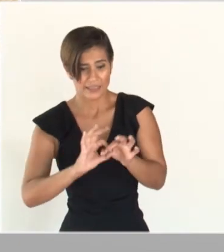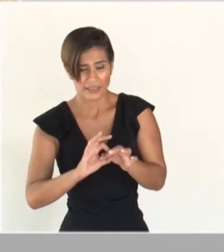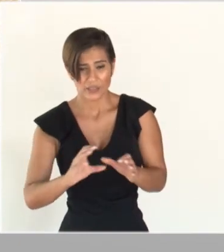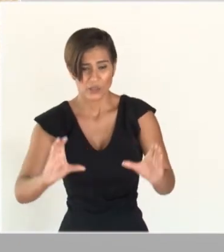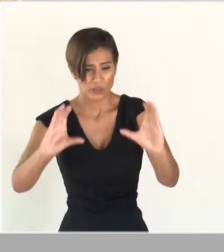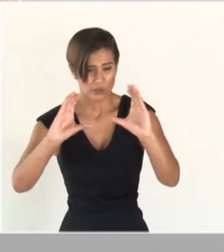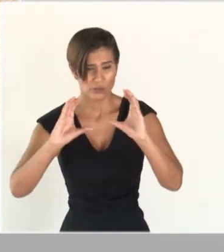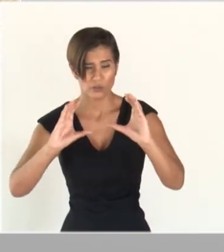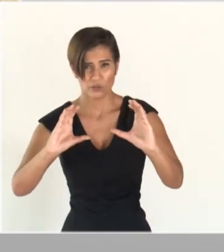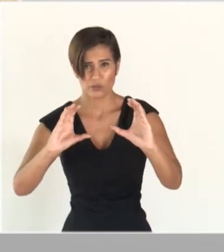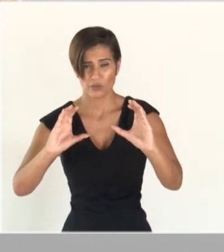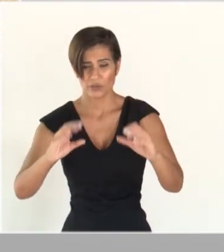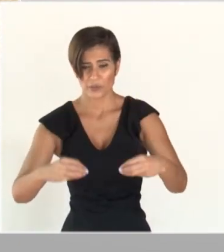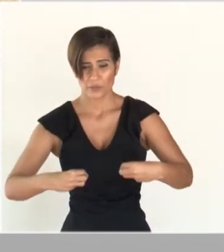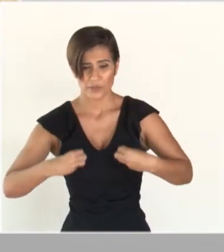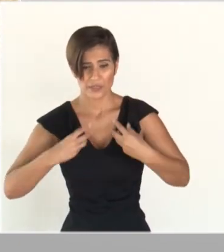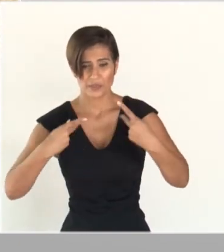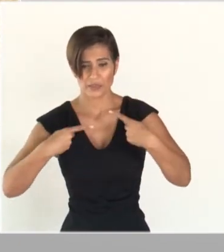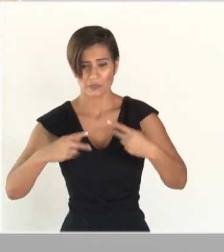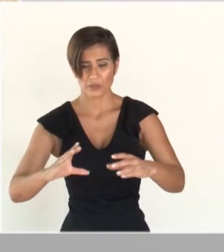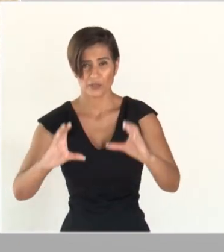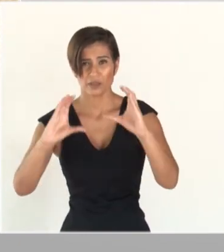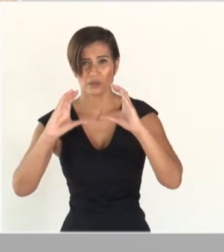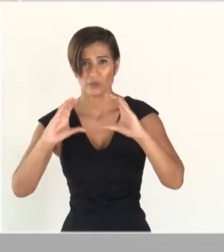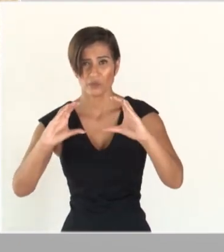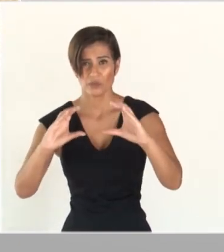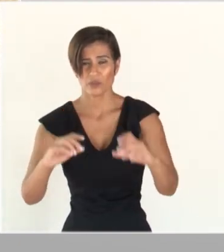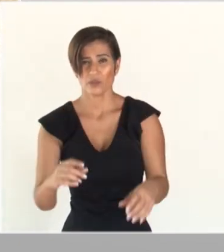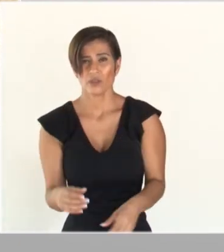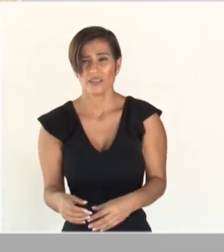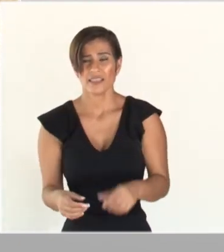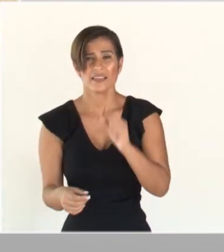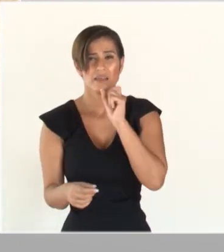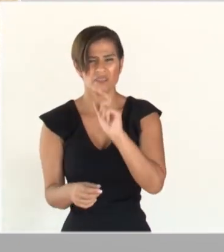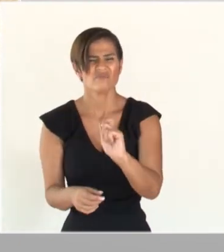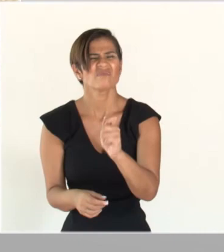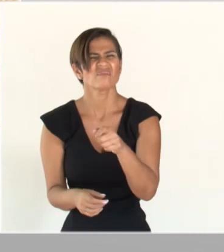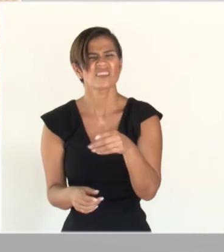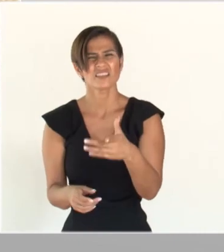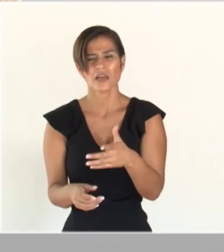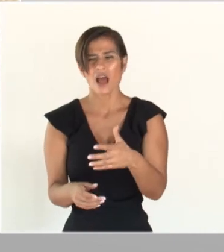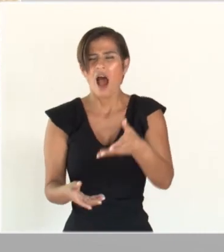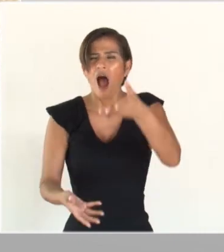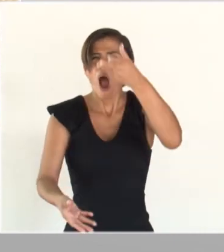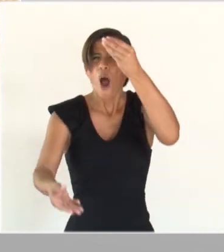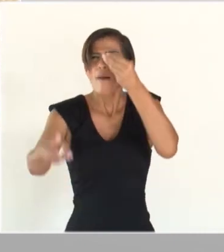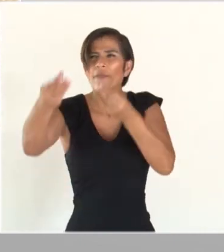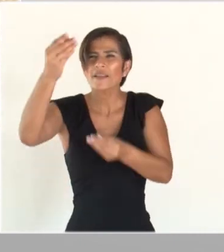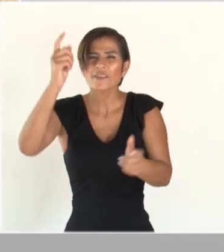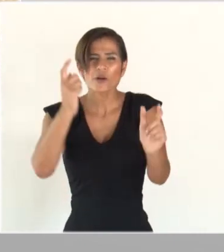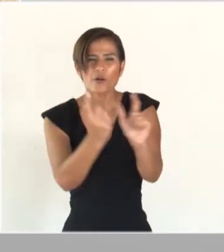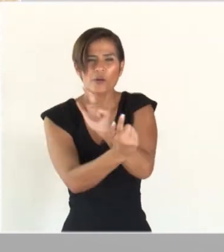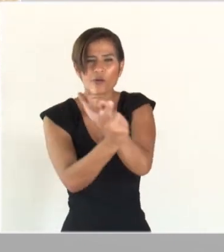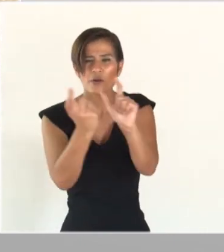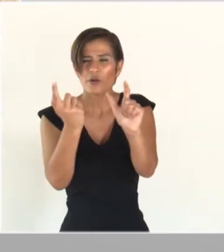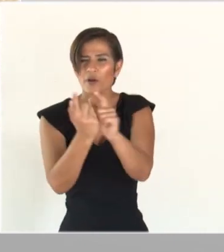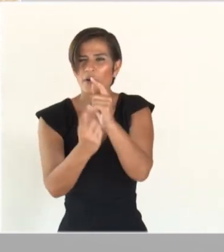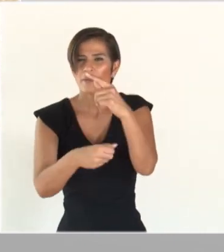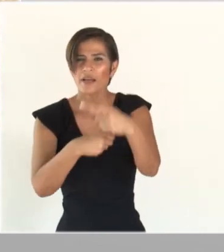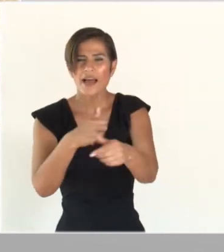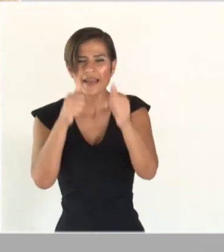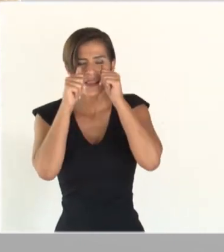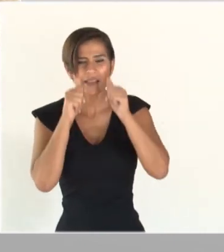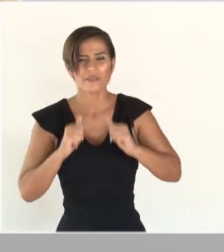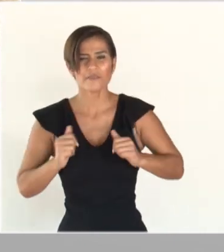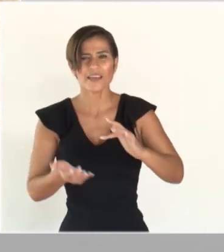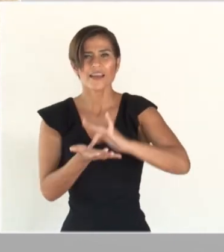proteja la vida de los ciudadanos y sobre todo significará aprender a convivir con el riesgo. Por su atención,